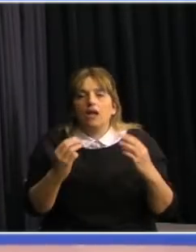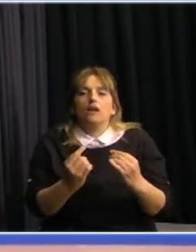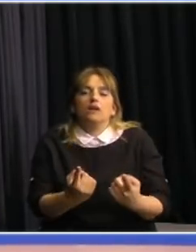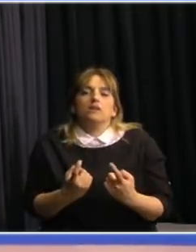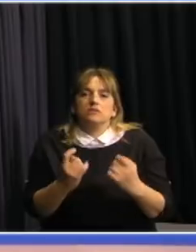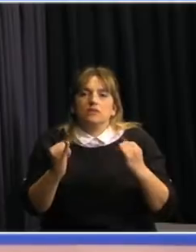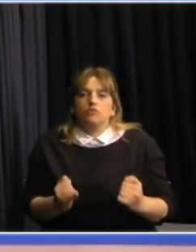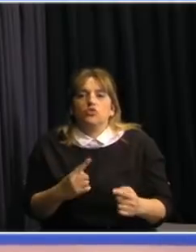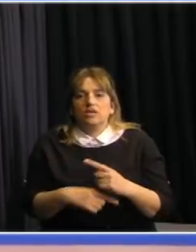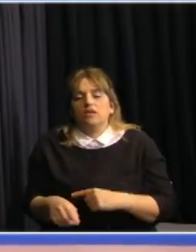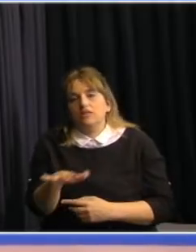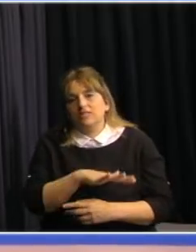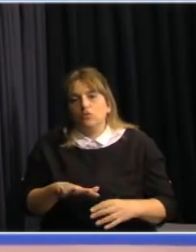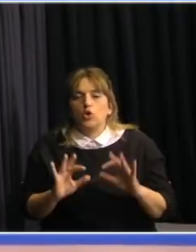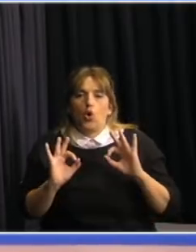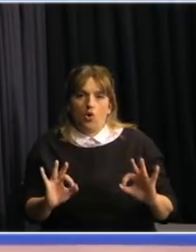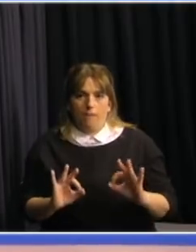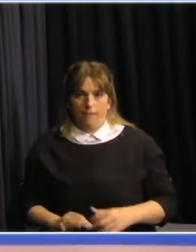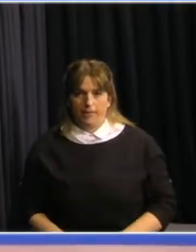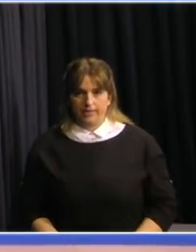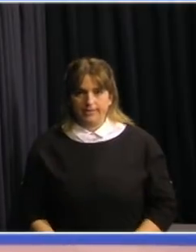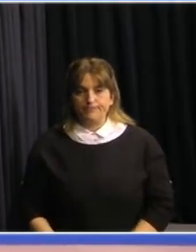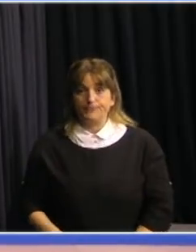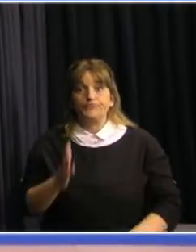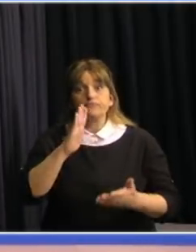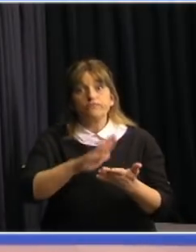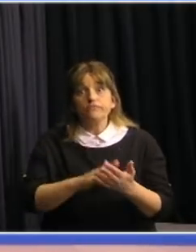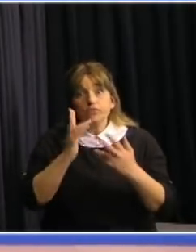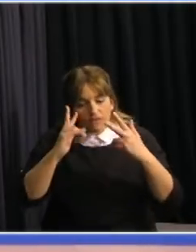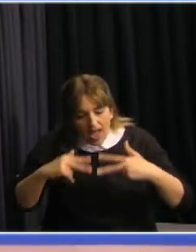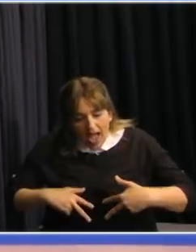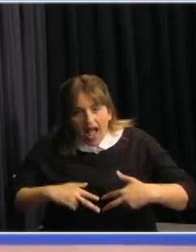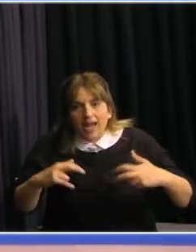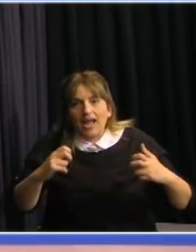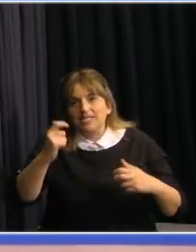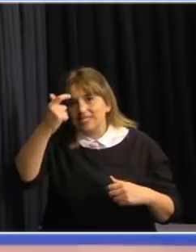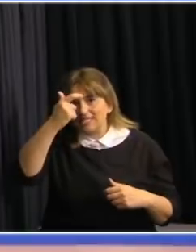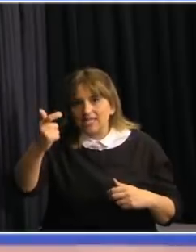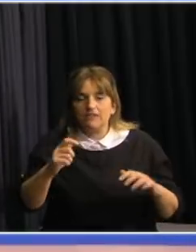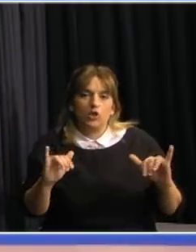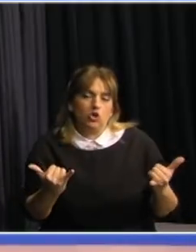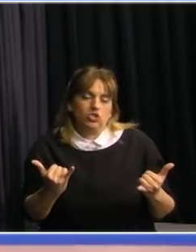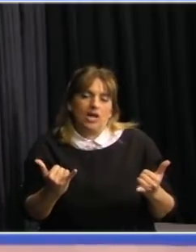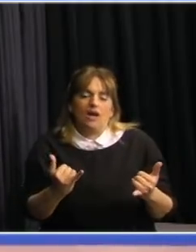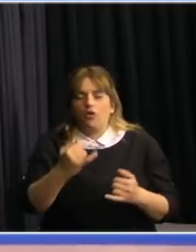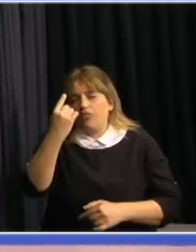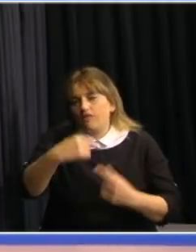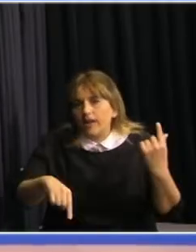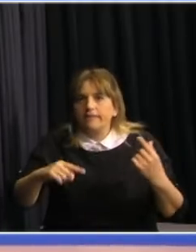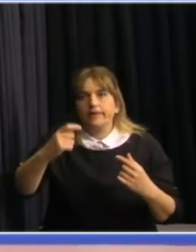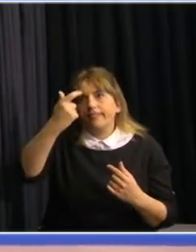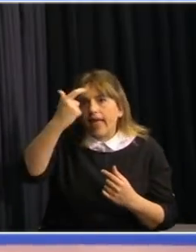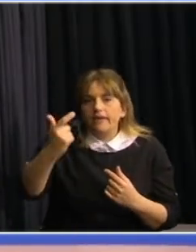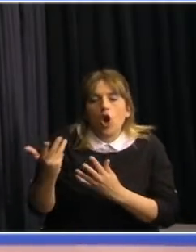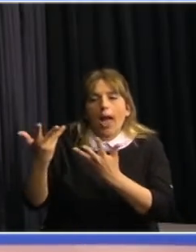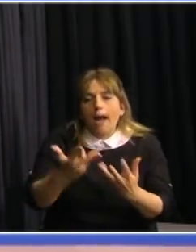considerados en forma integral. Consideramos desde el análisis científico que venimos haciendo con todos los expertos colaboradores del